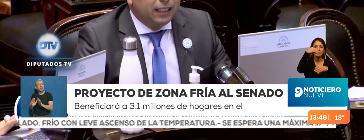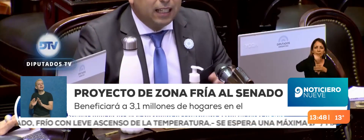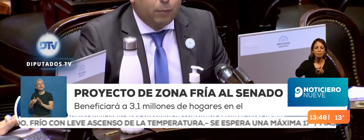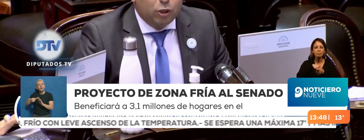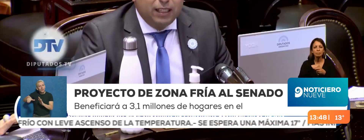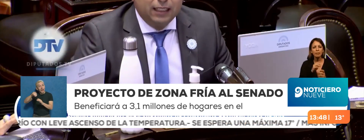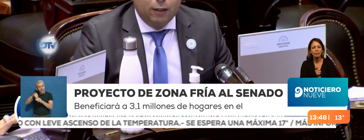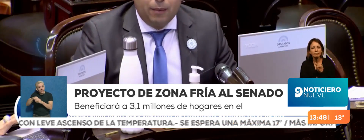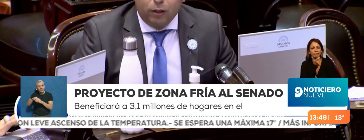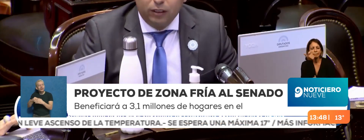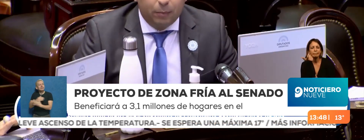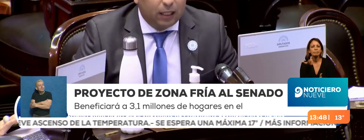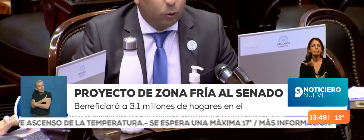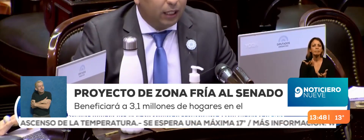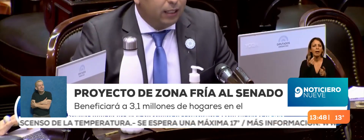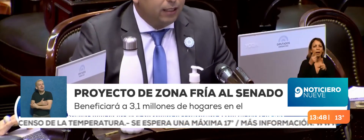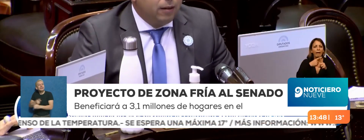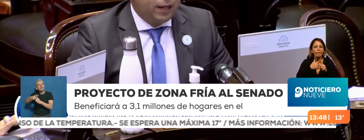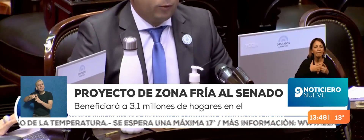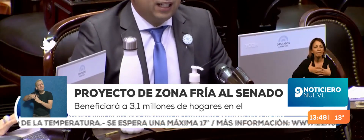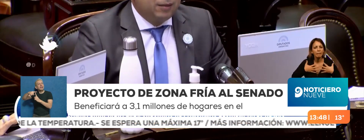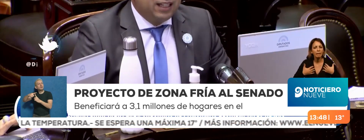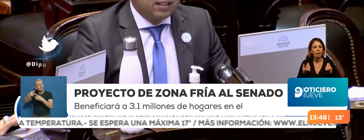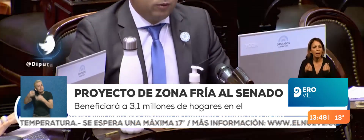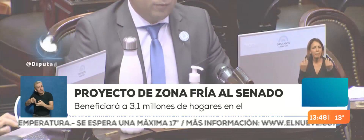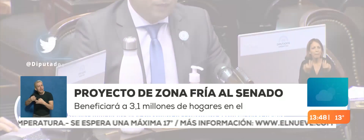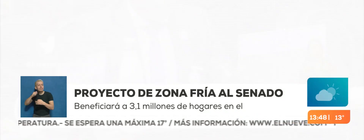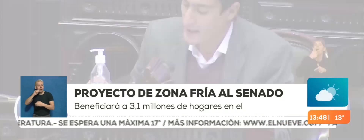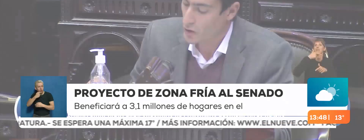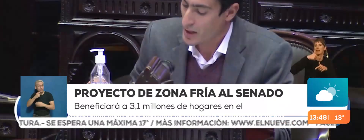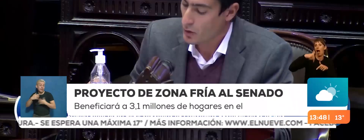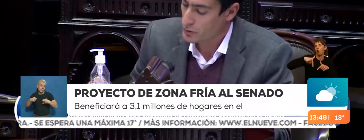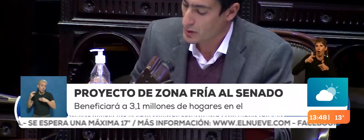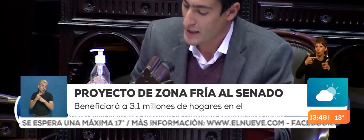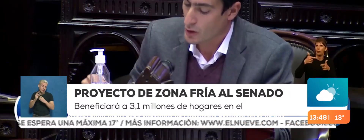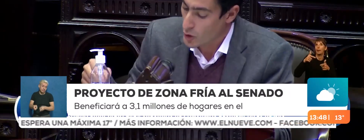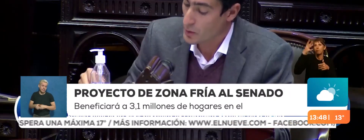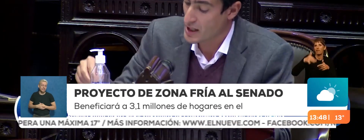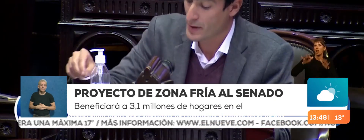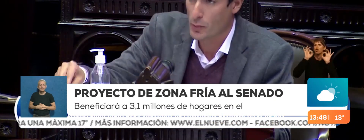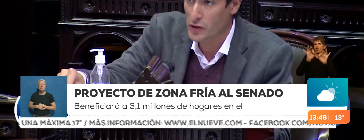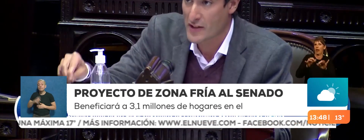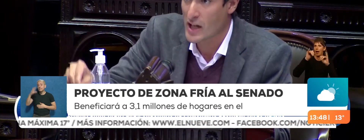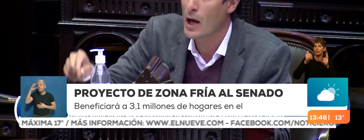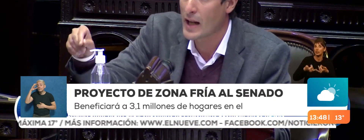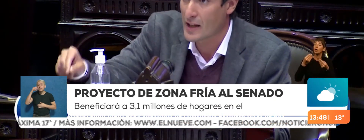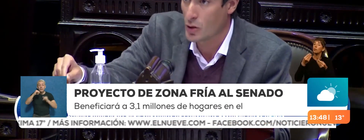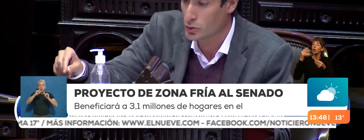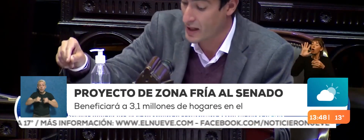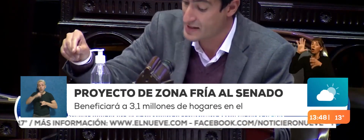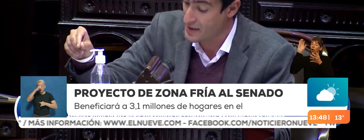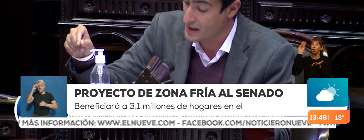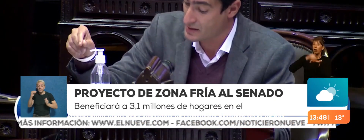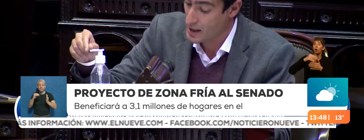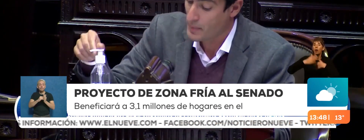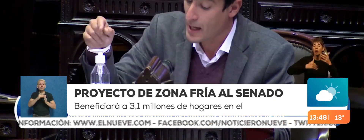hogares tengan la posibilidad de tener una mejor temperatura para cuidar también la salud. Recordemos que incluimos en el presupuesto nacional la obra del